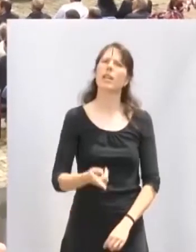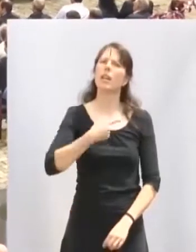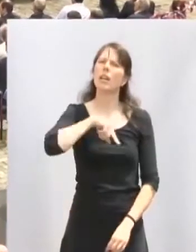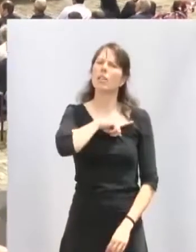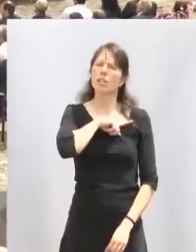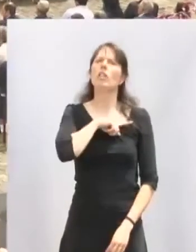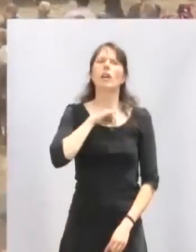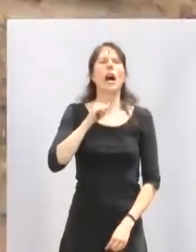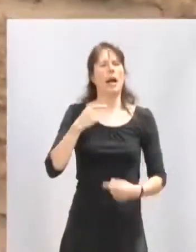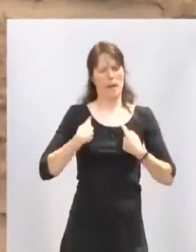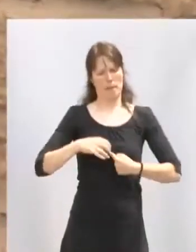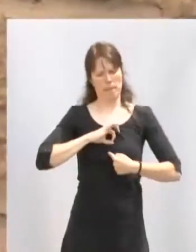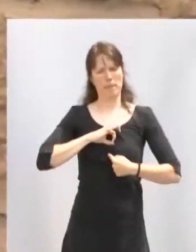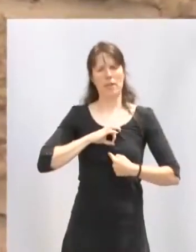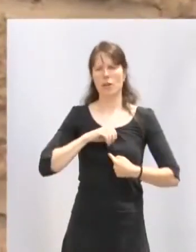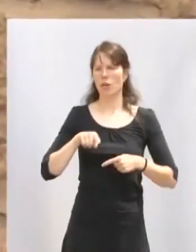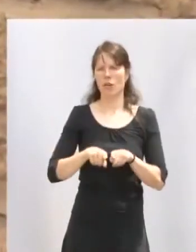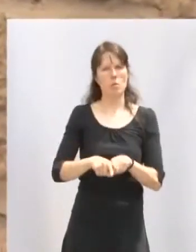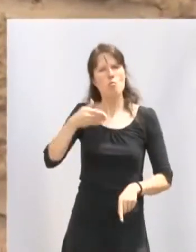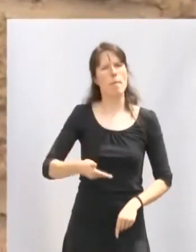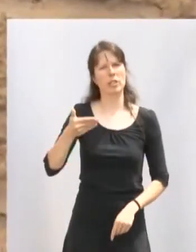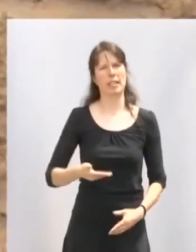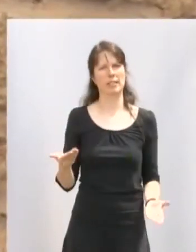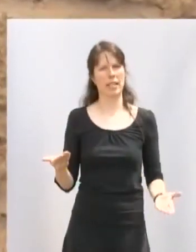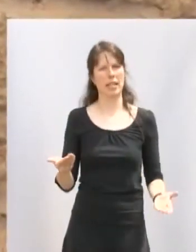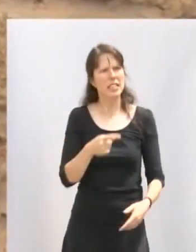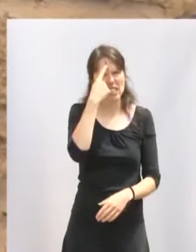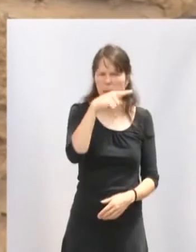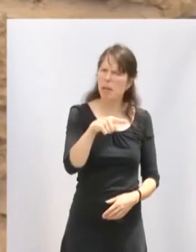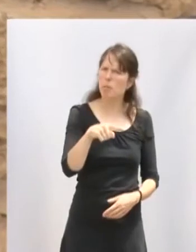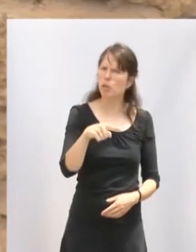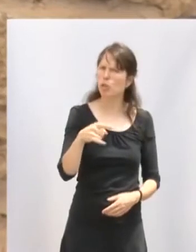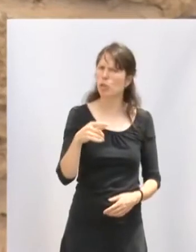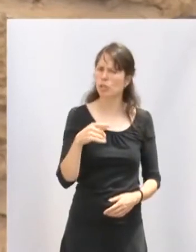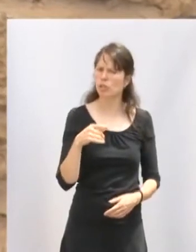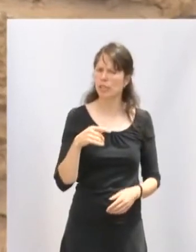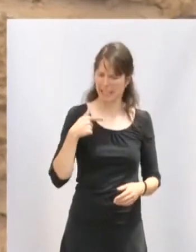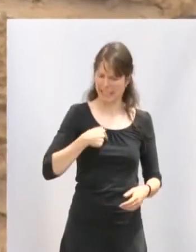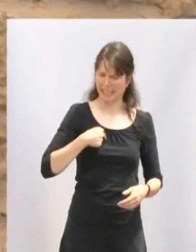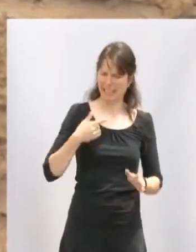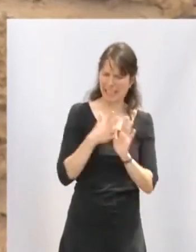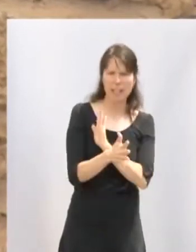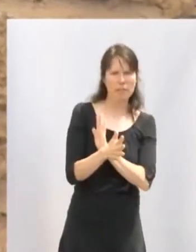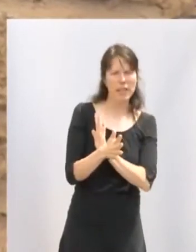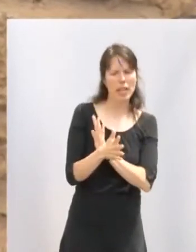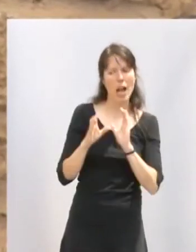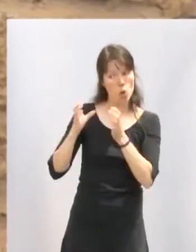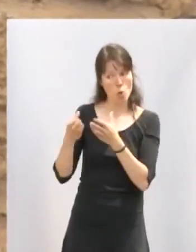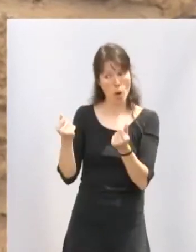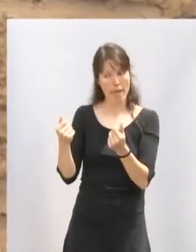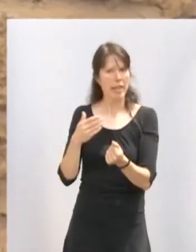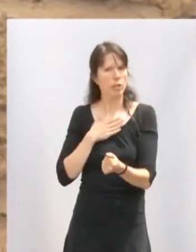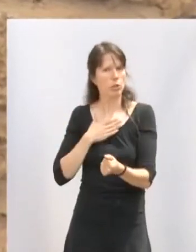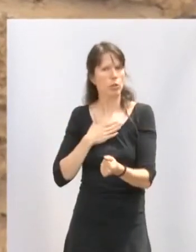de un galardón insigne y somos conscientes de que todo lo que en él se refleja va a hacer que nuestro grupo de danzas